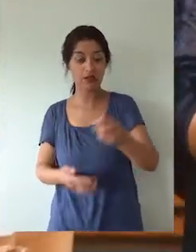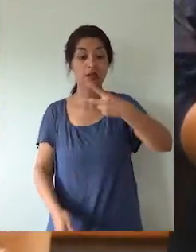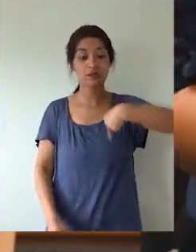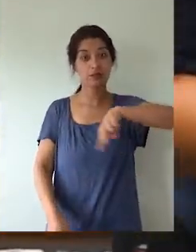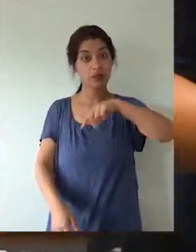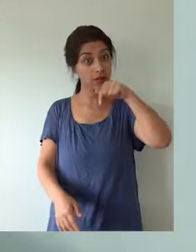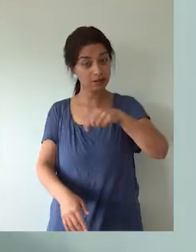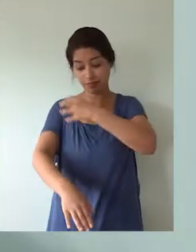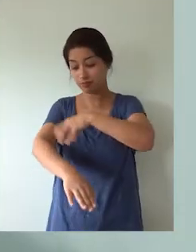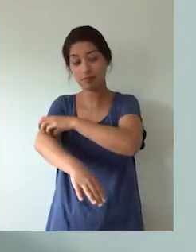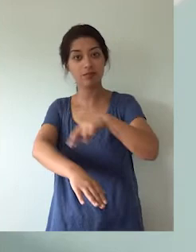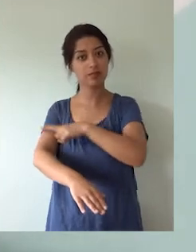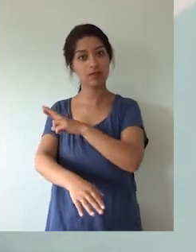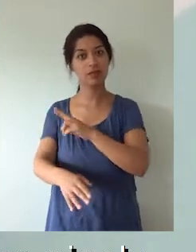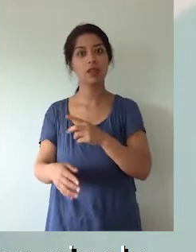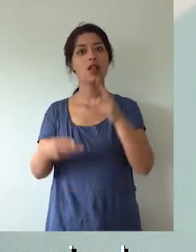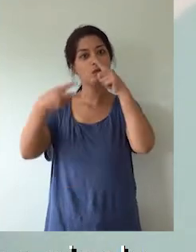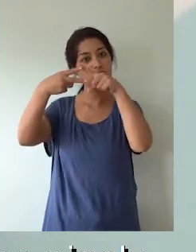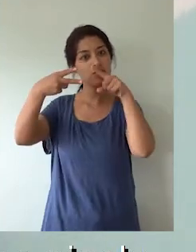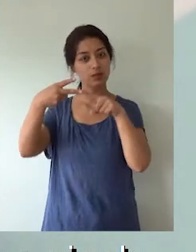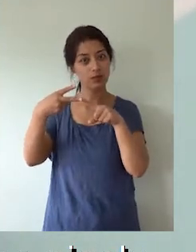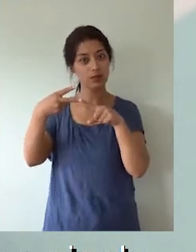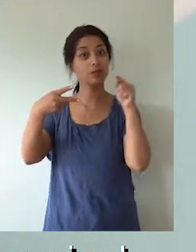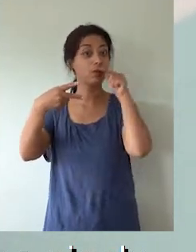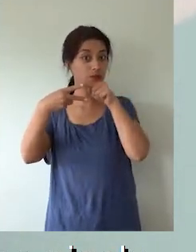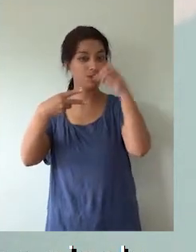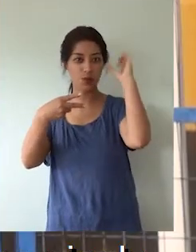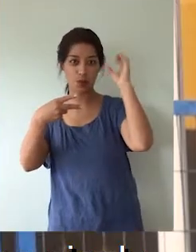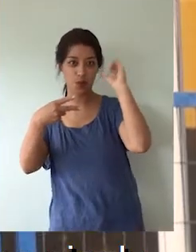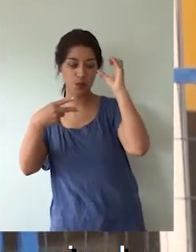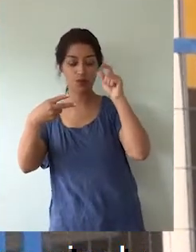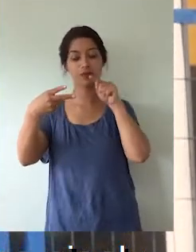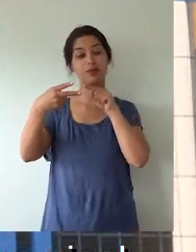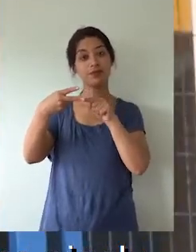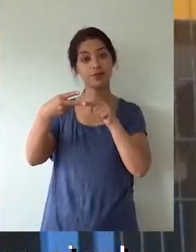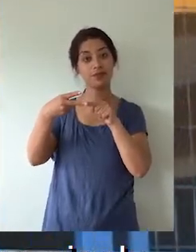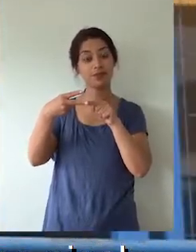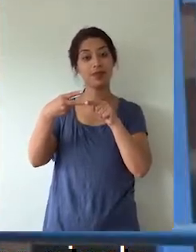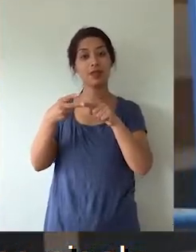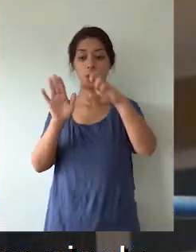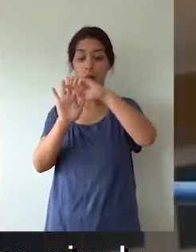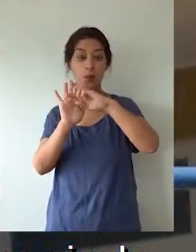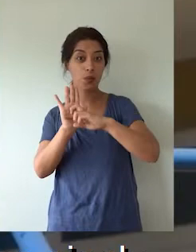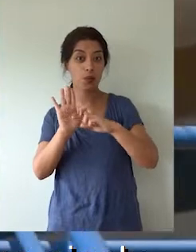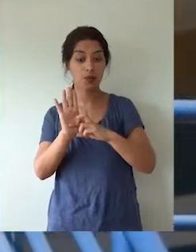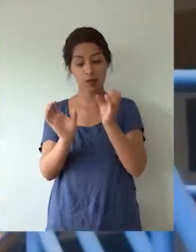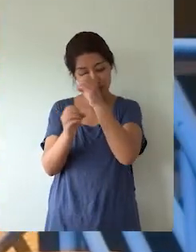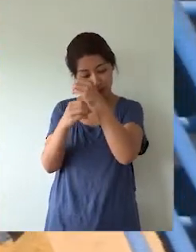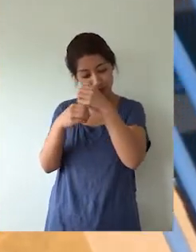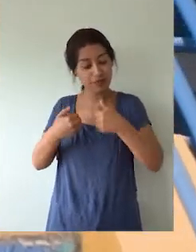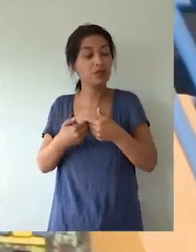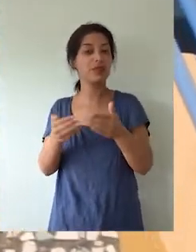regional desarrollamos a través de dos aristas, los clubes Explora y el programa Abramos Nuestros Laboratorios.